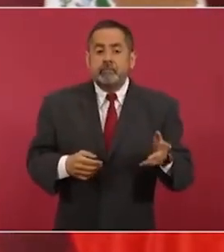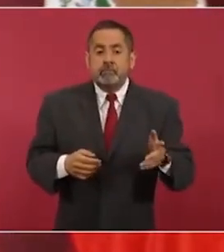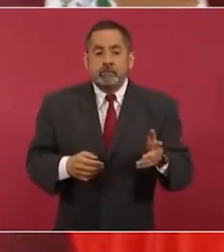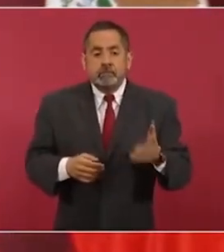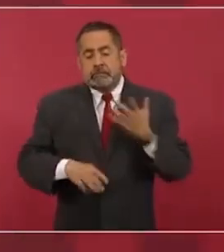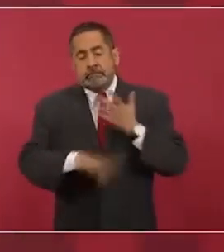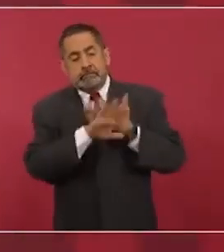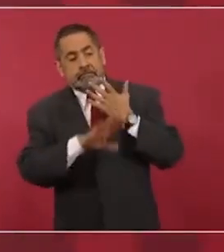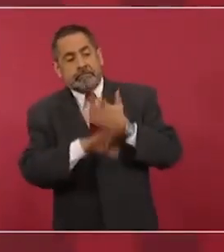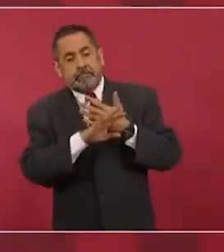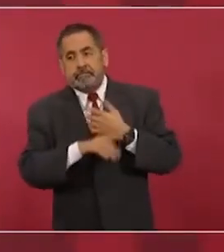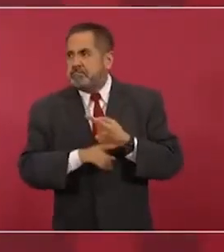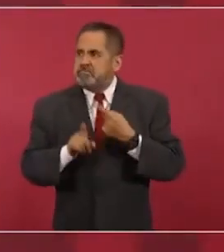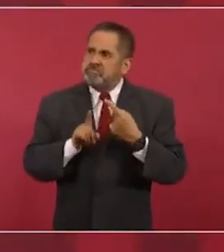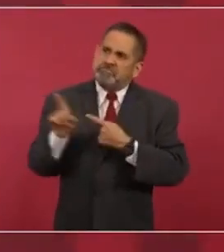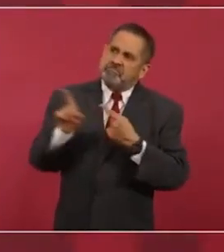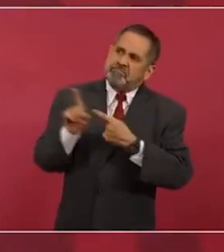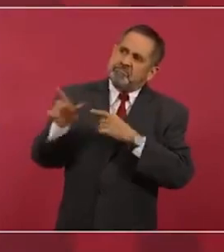atacarnos